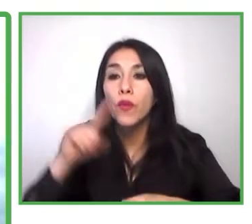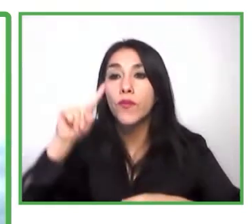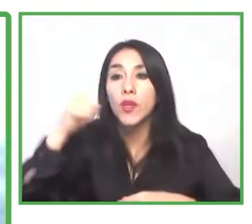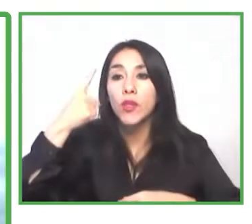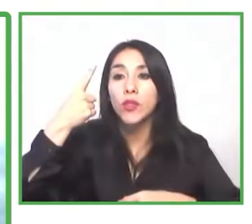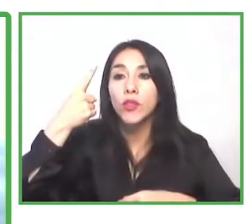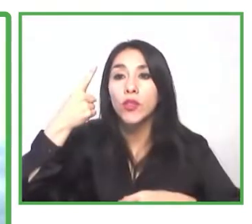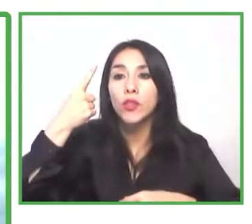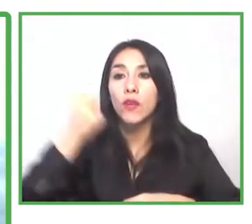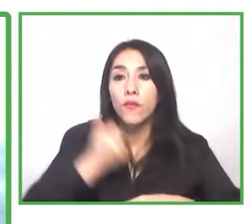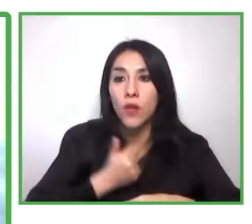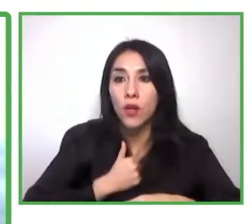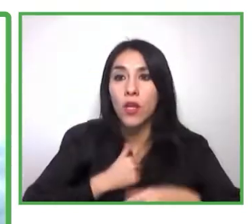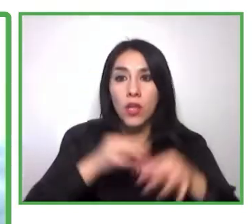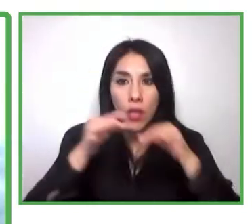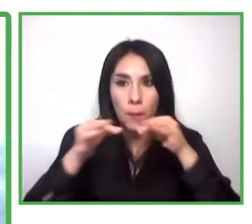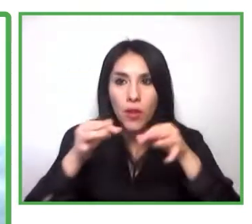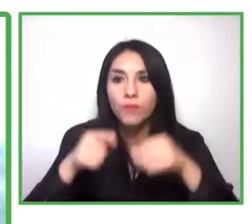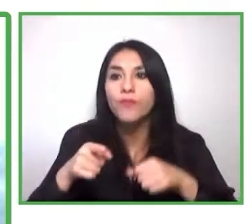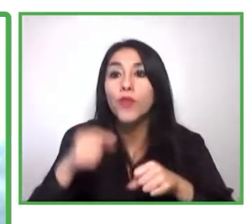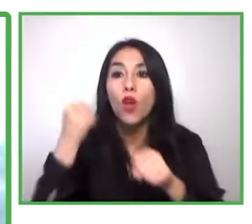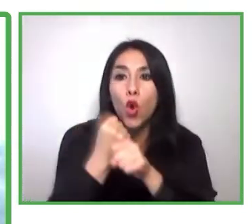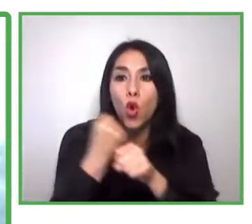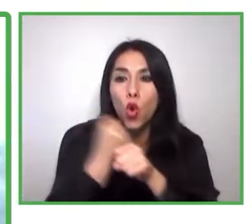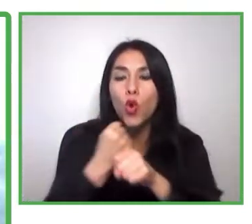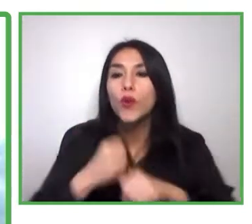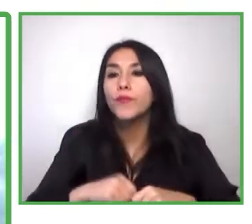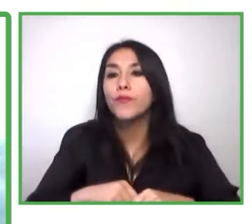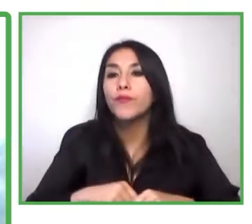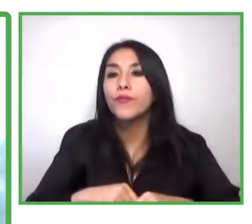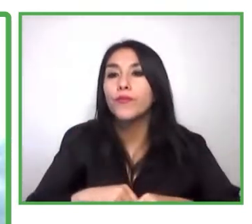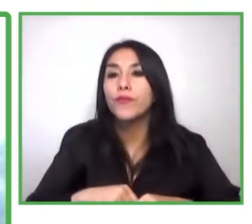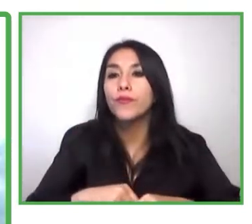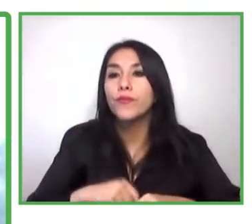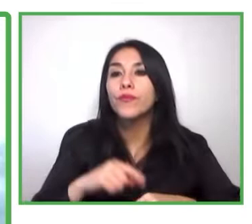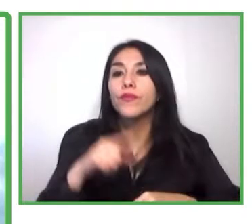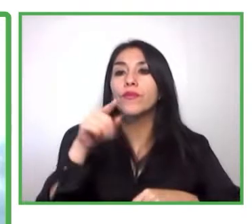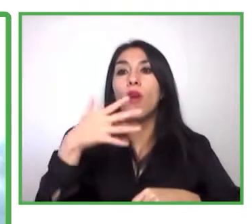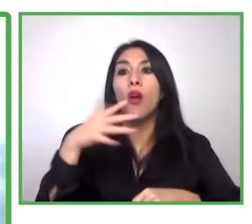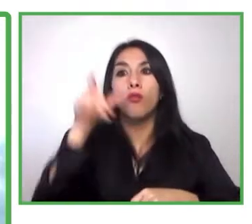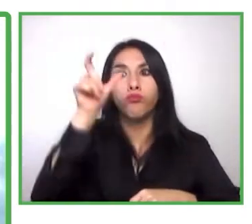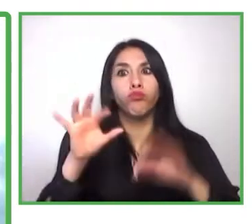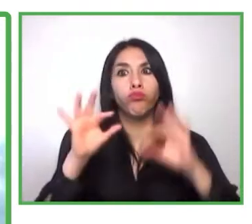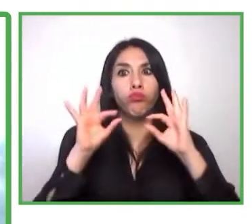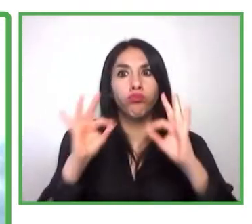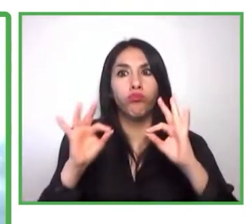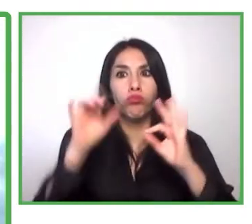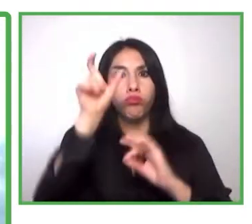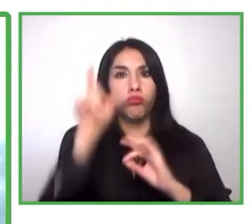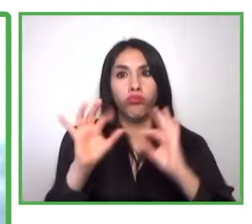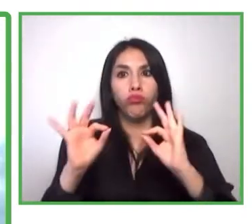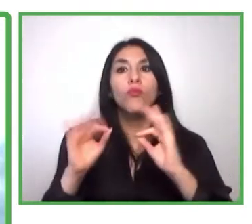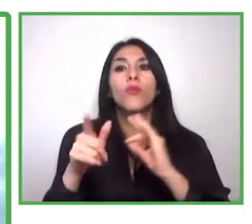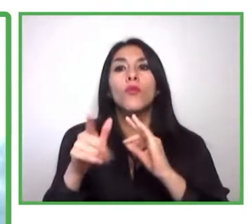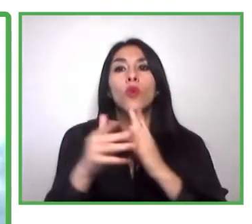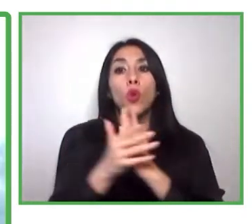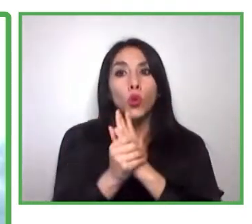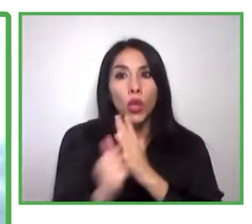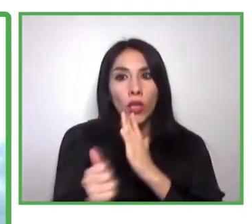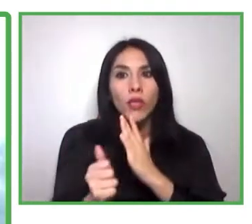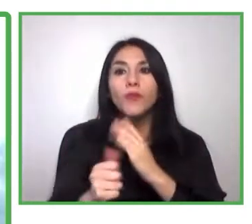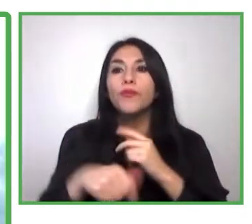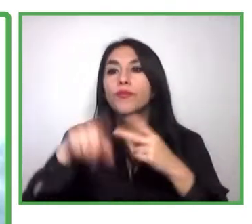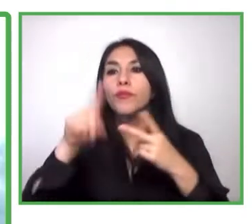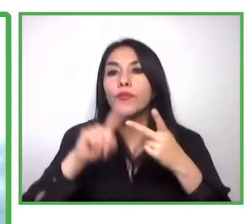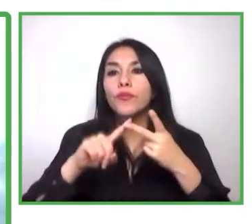Enseguida presentaremos a Gabriel Marco Longo, CEO y fundador de Incluyeme.com. Vamos a